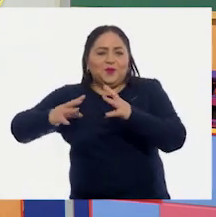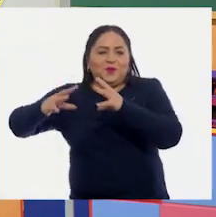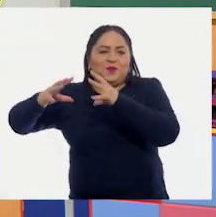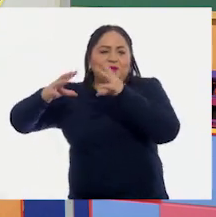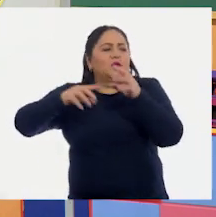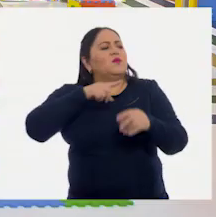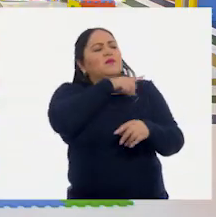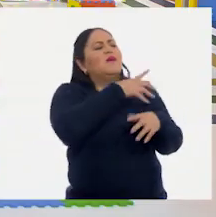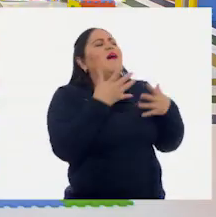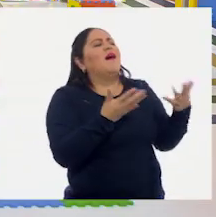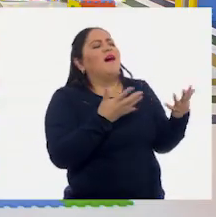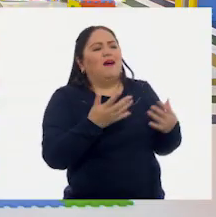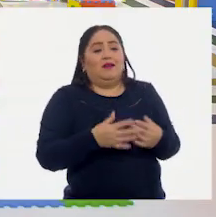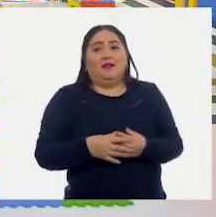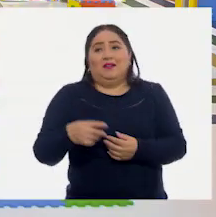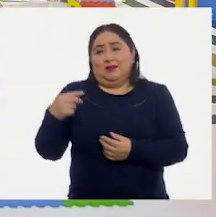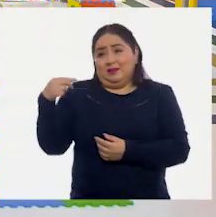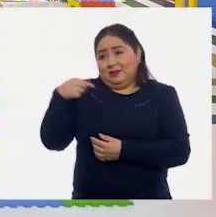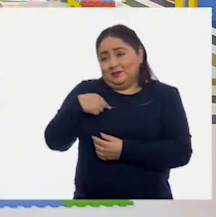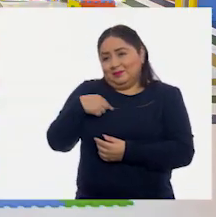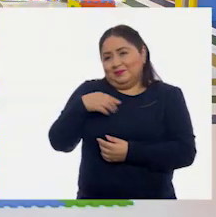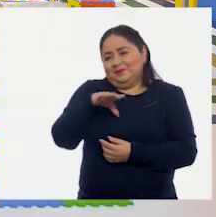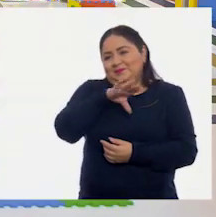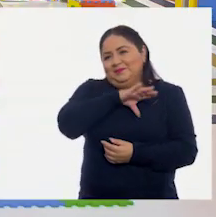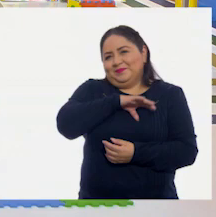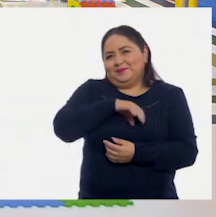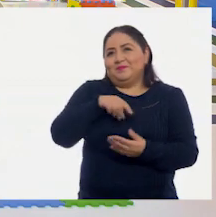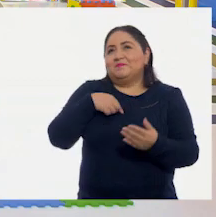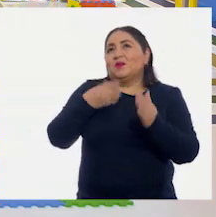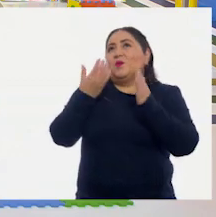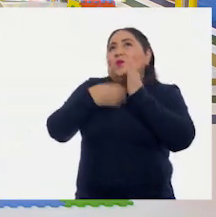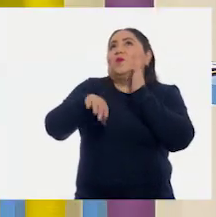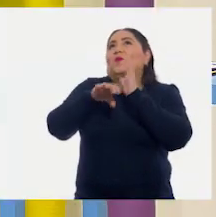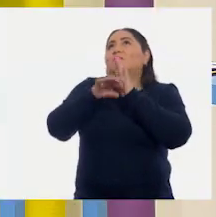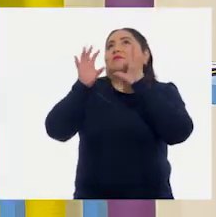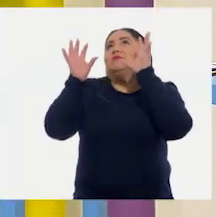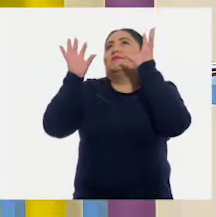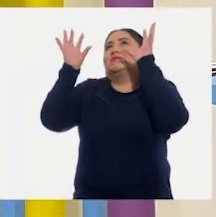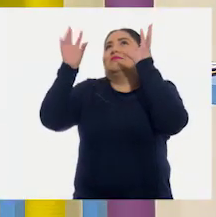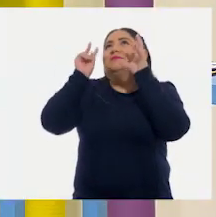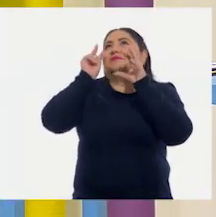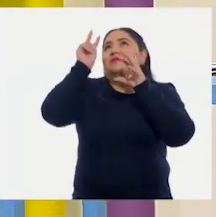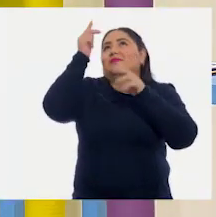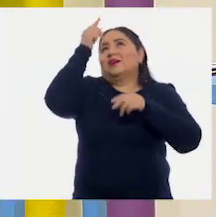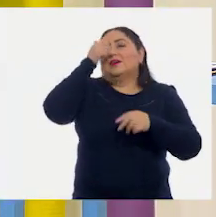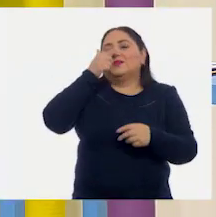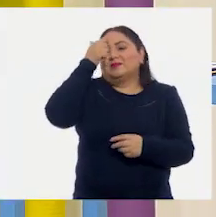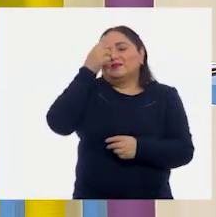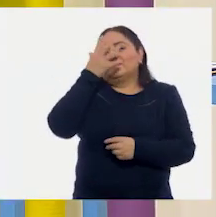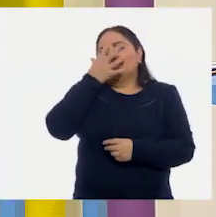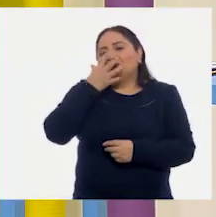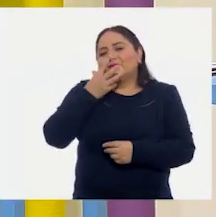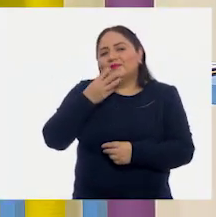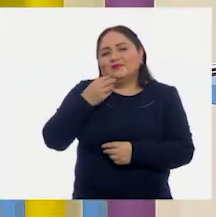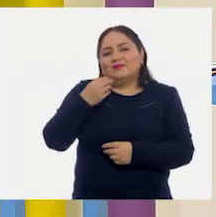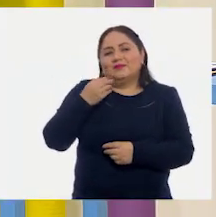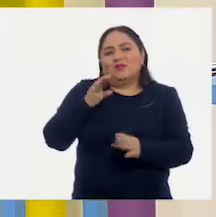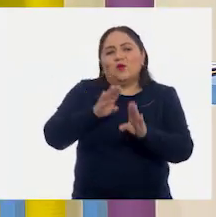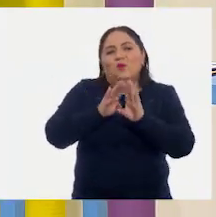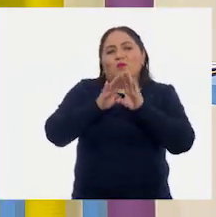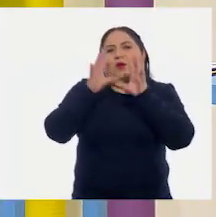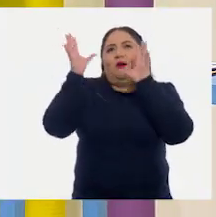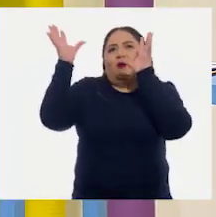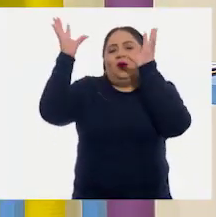con una nube, Mariana? Ay, a mí me encantaría tenerla así en mi cuarto para verla en las noches como